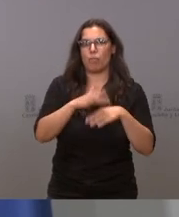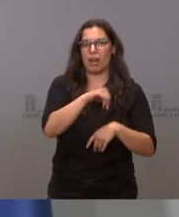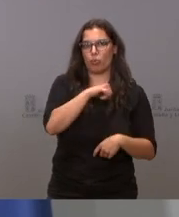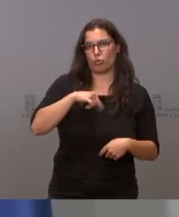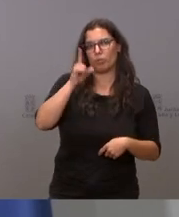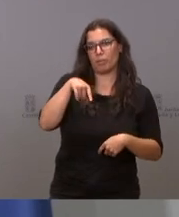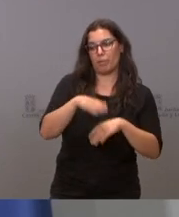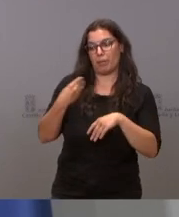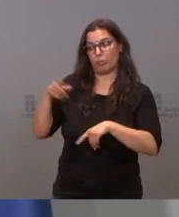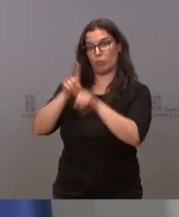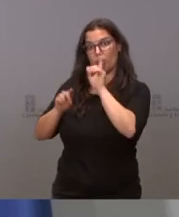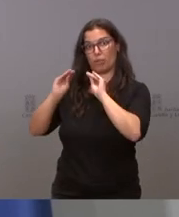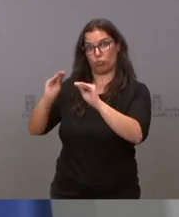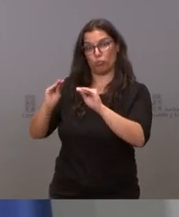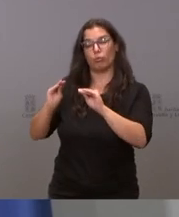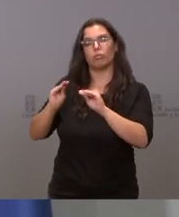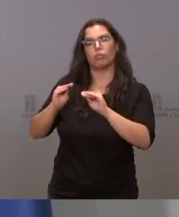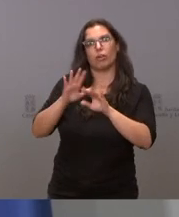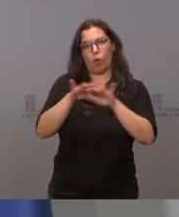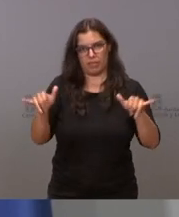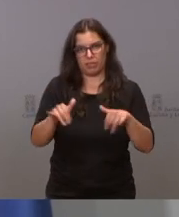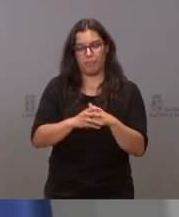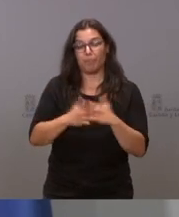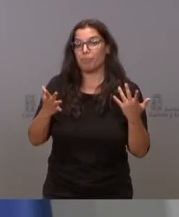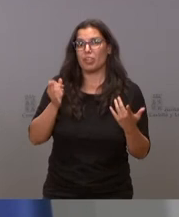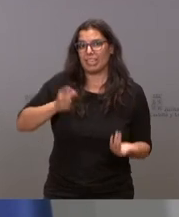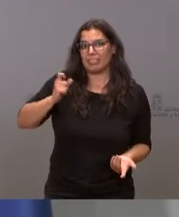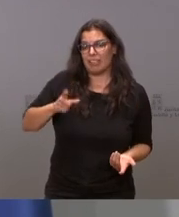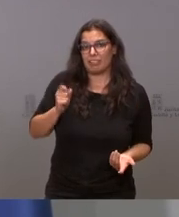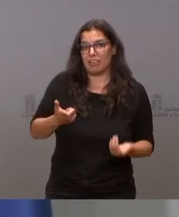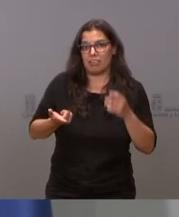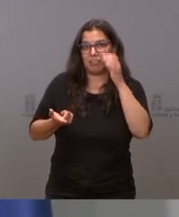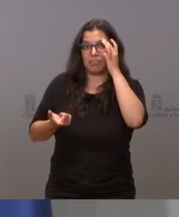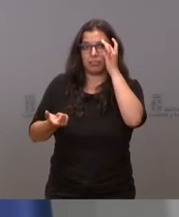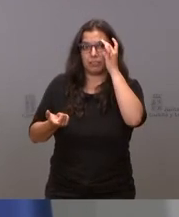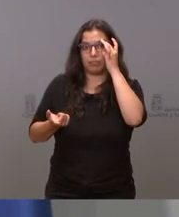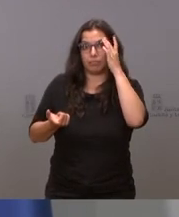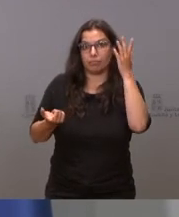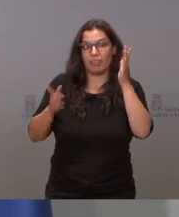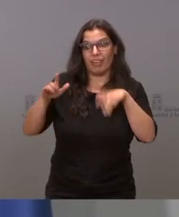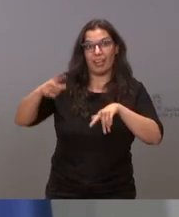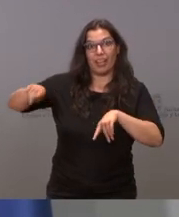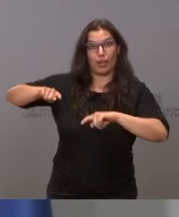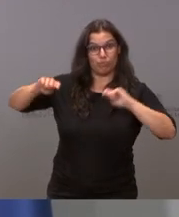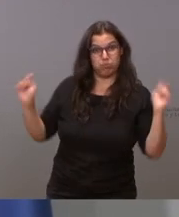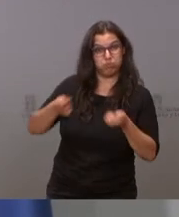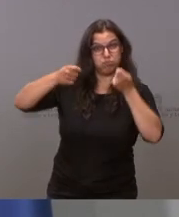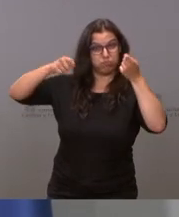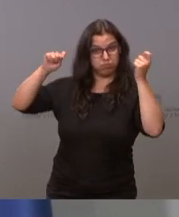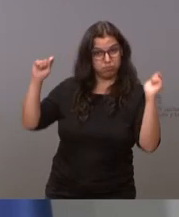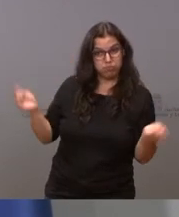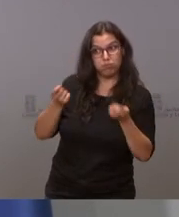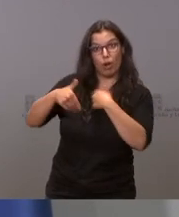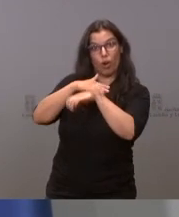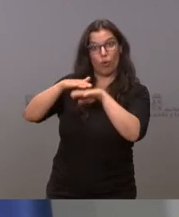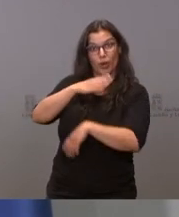parte este grave problema pero ocurre con frecuencia que los anuncios del